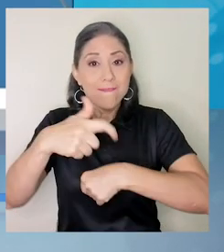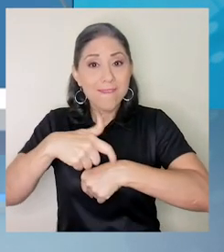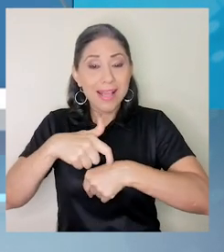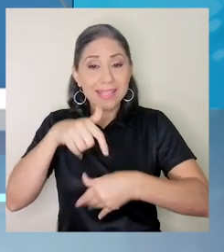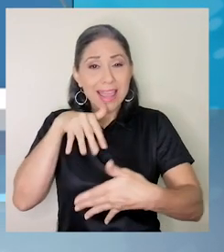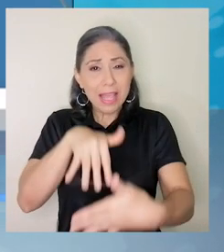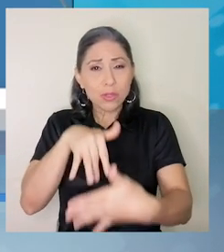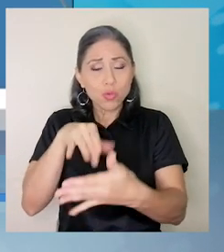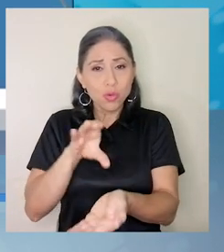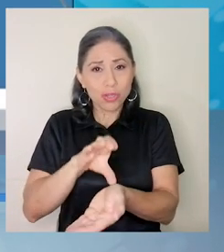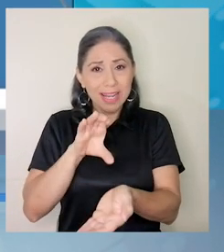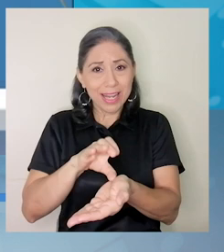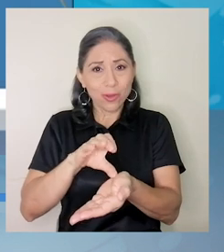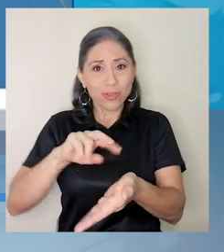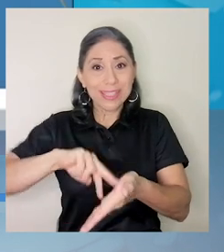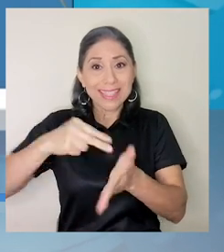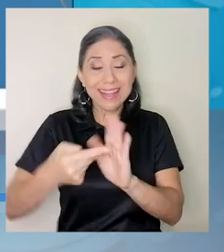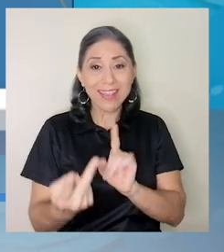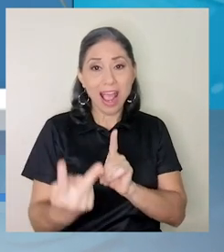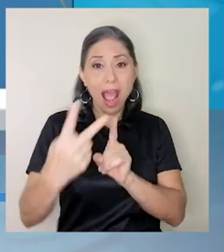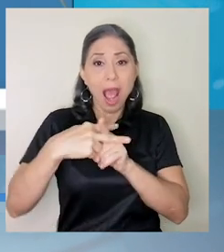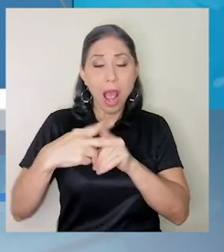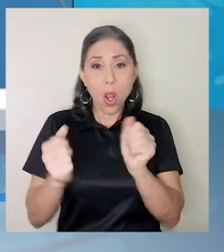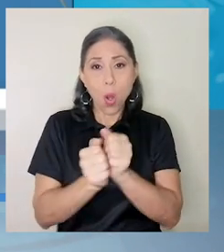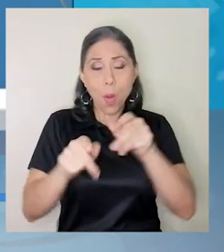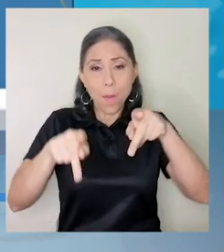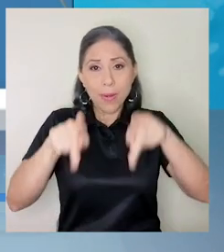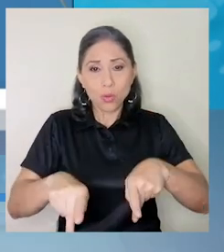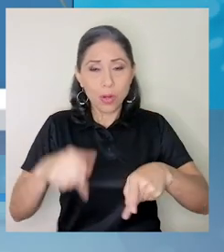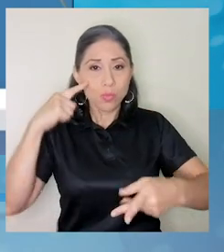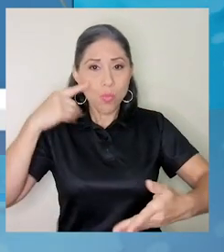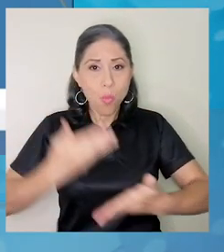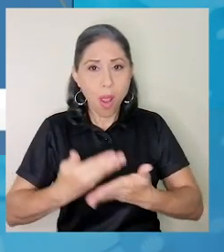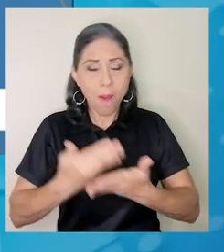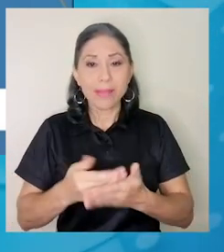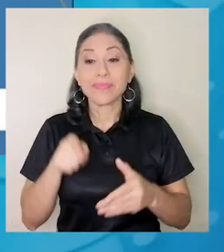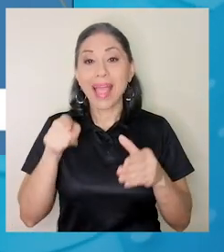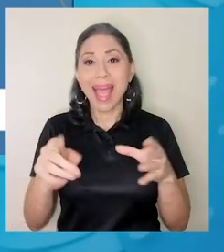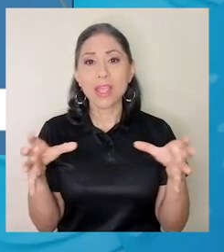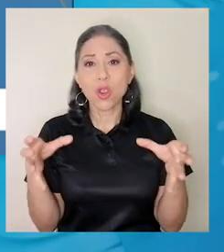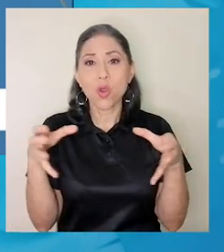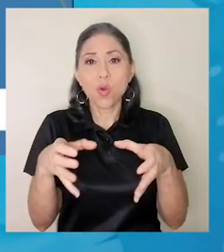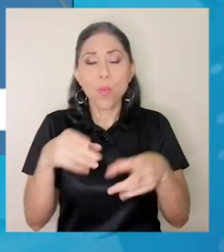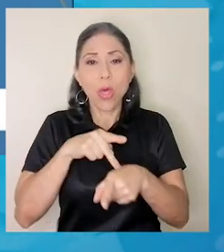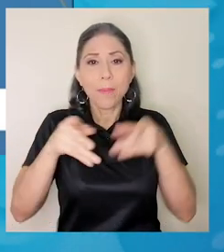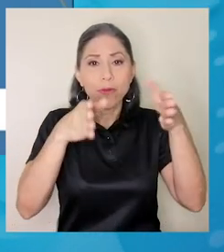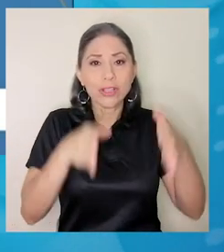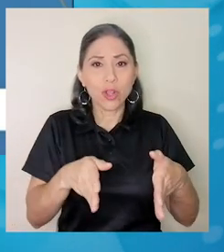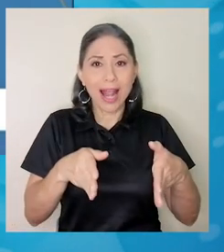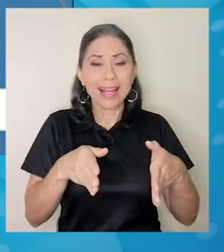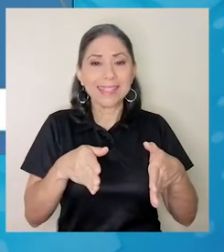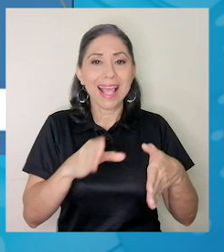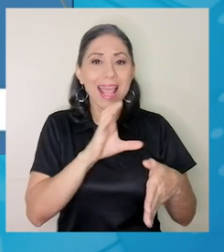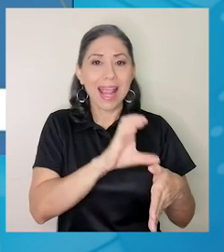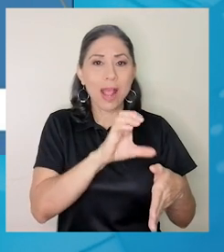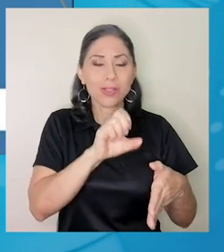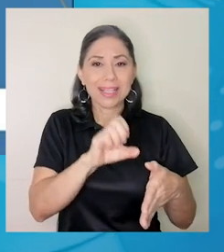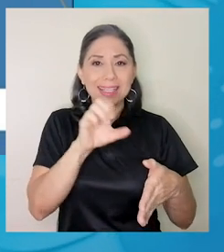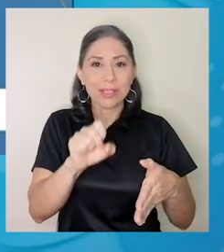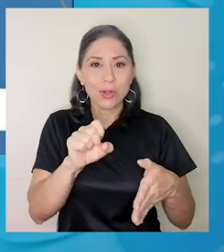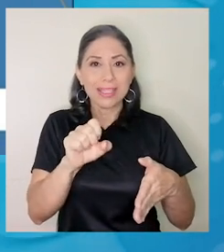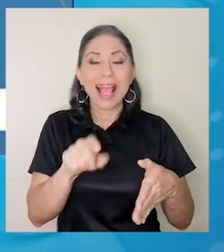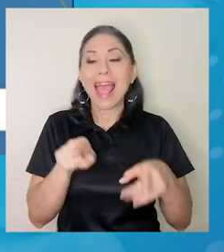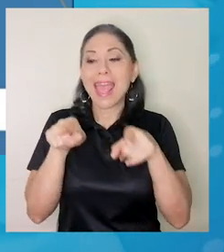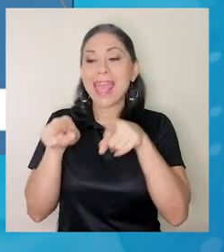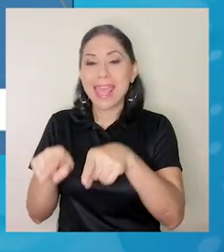a hay un grupo de profesionales de la caja costarricense de Seguro Social y